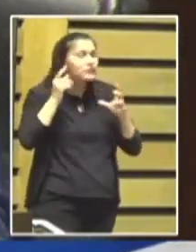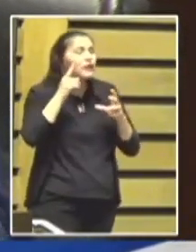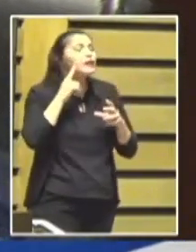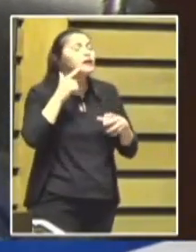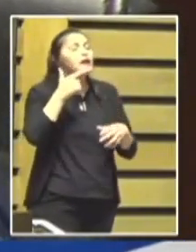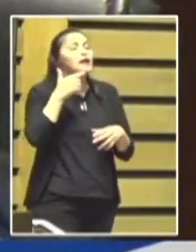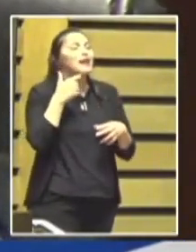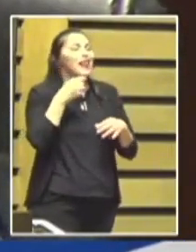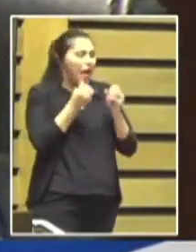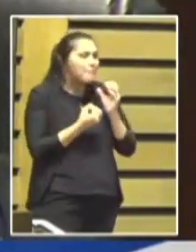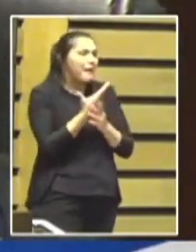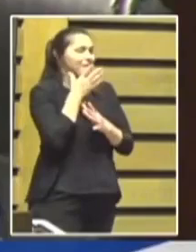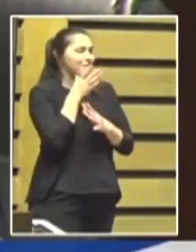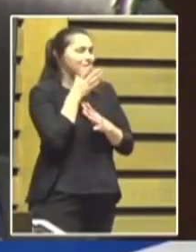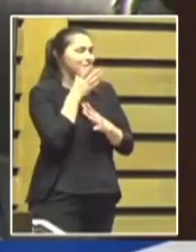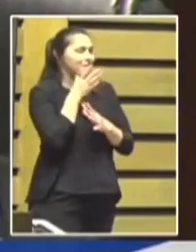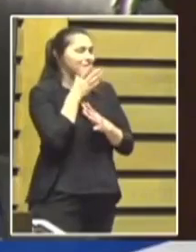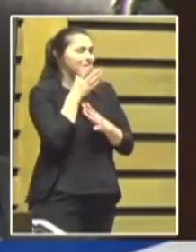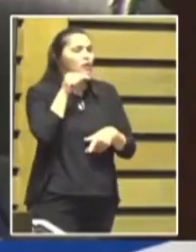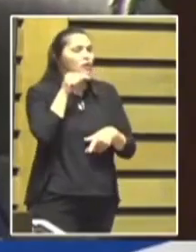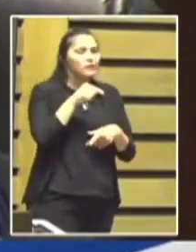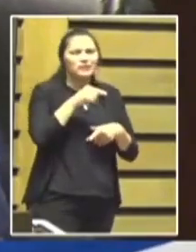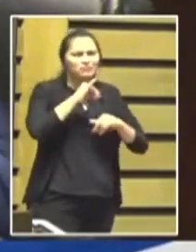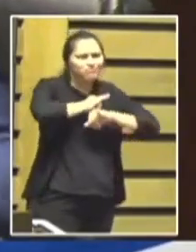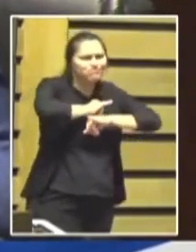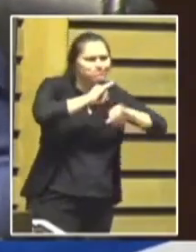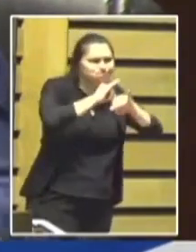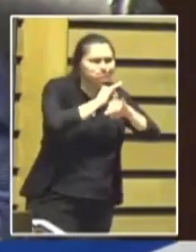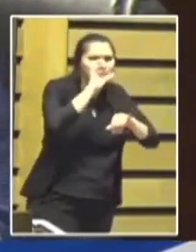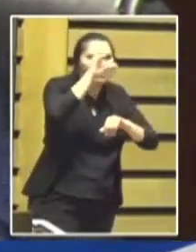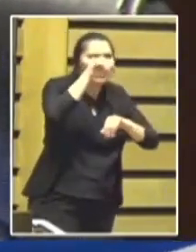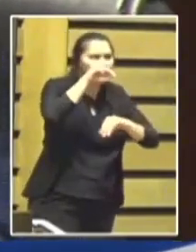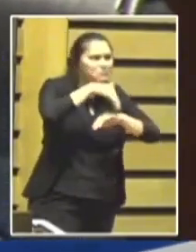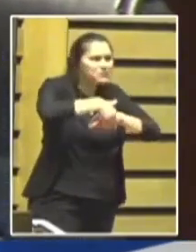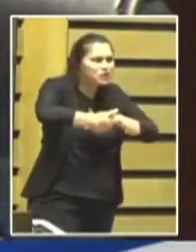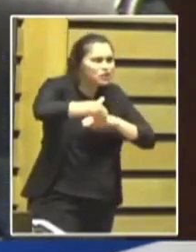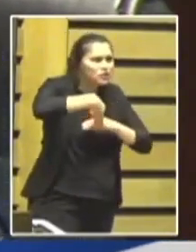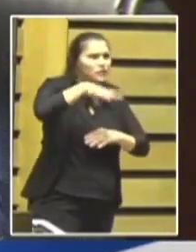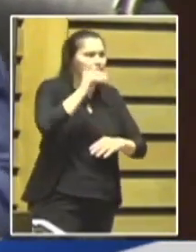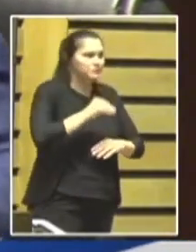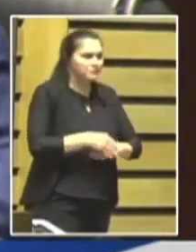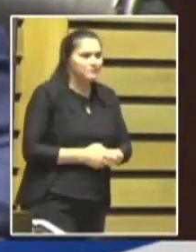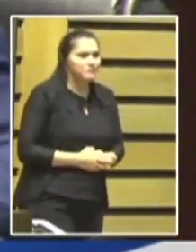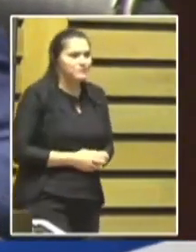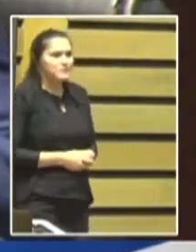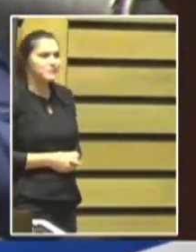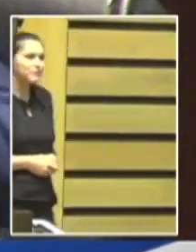show de los impactos, que se retransmite prácticamente en toda la provincia de Misiones,